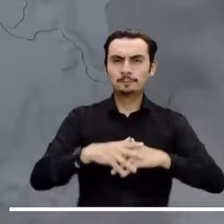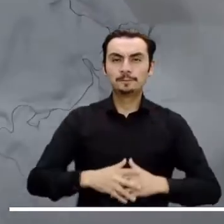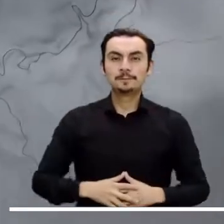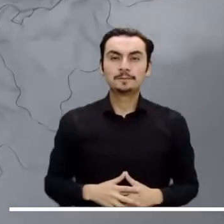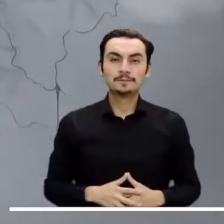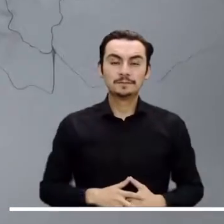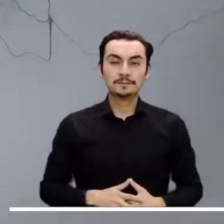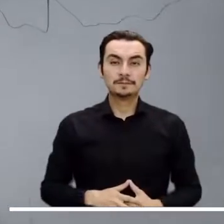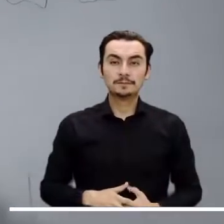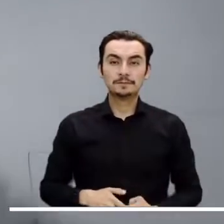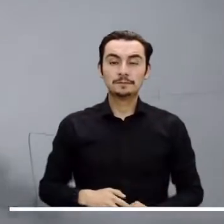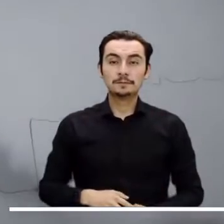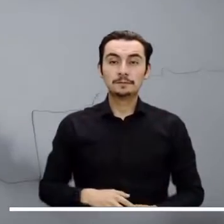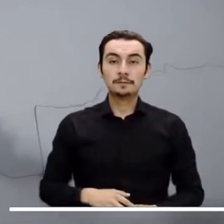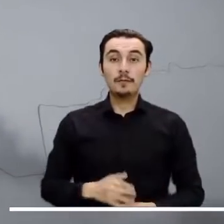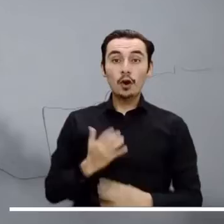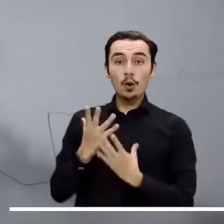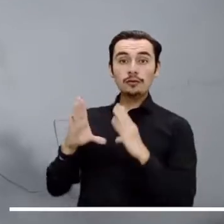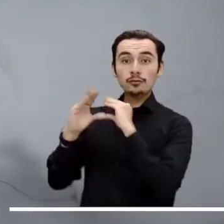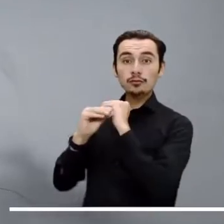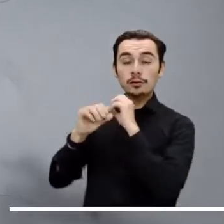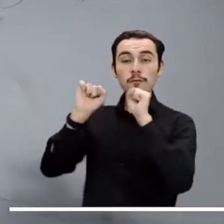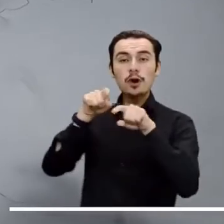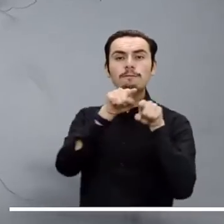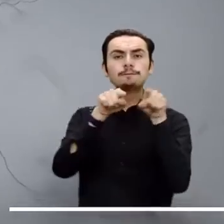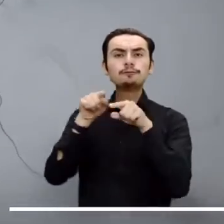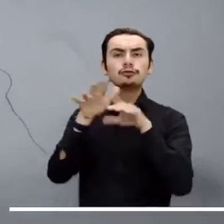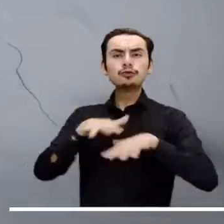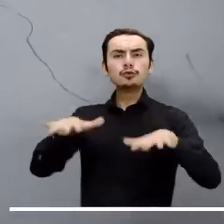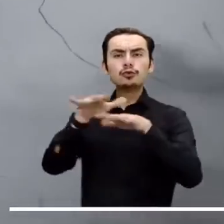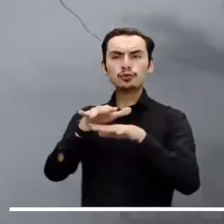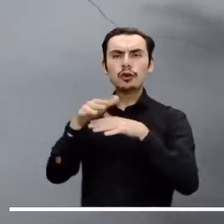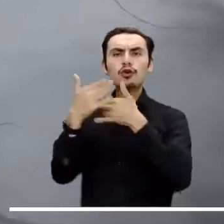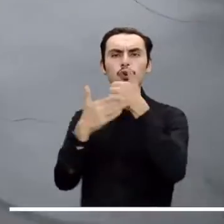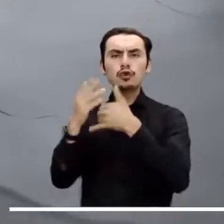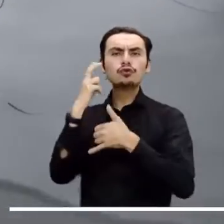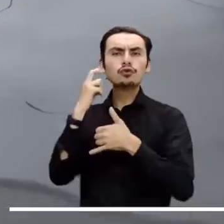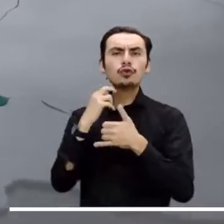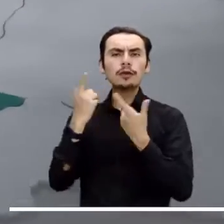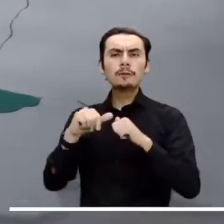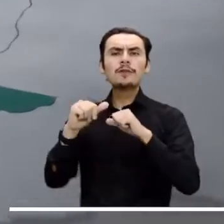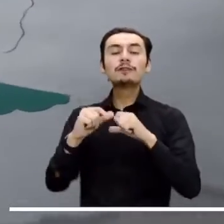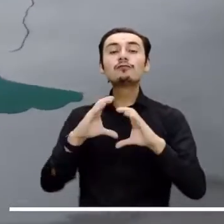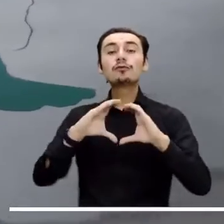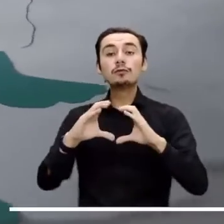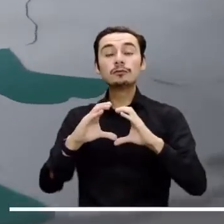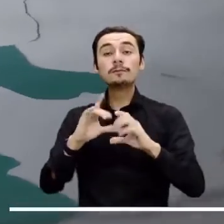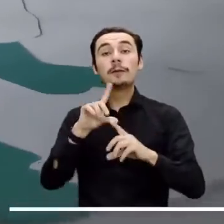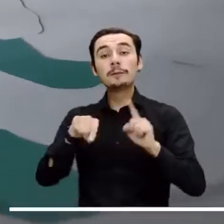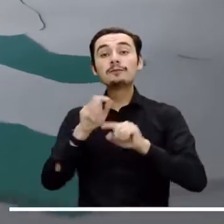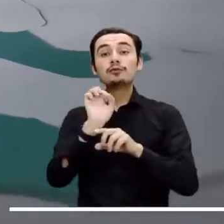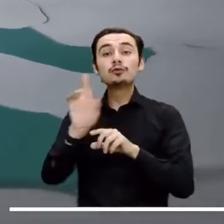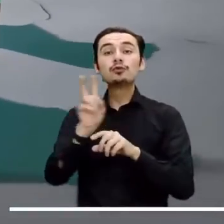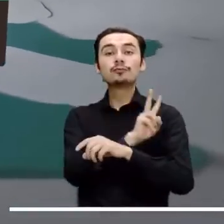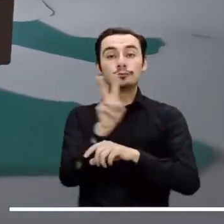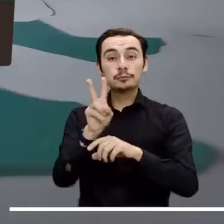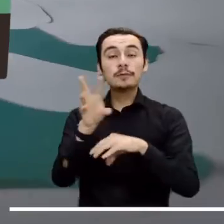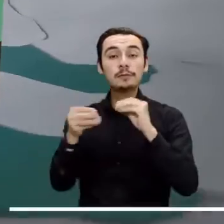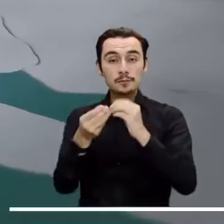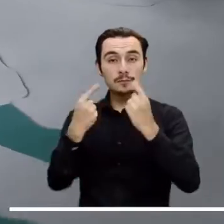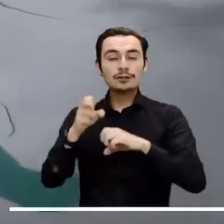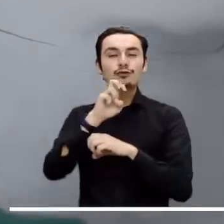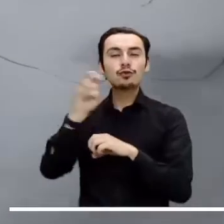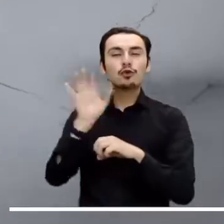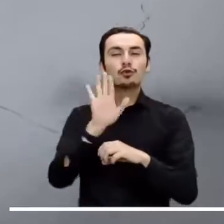de Providencia. Noche nublada y lluviosa se estima en los departamentos de Chocó y Cauca. Así como en el sur de Valle del Cauca